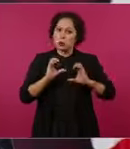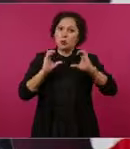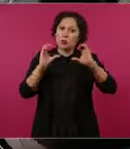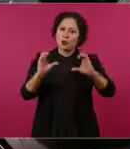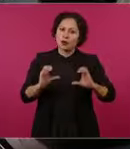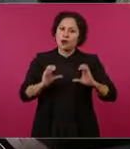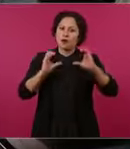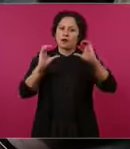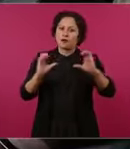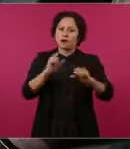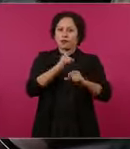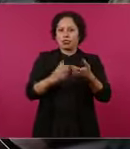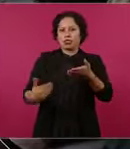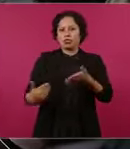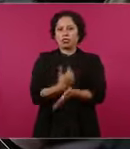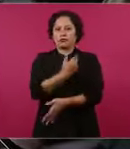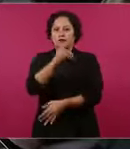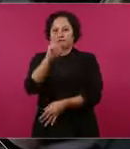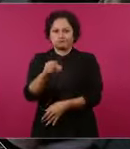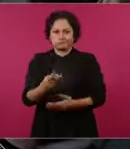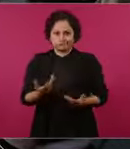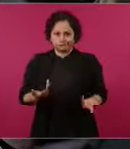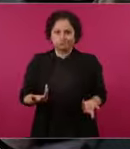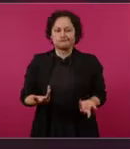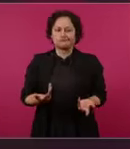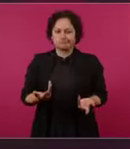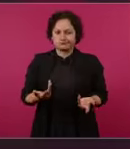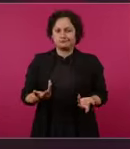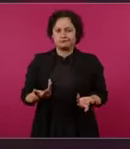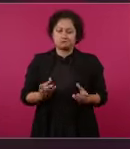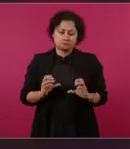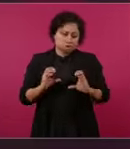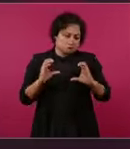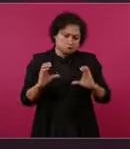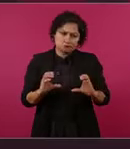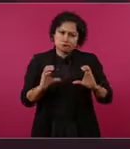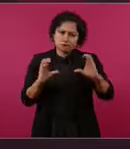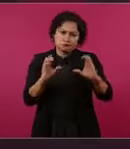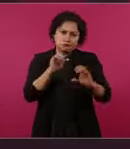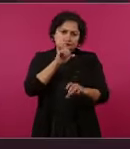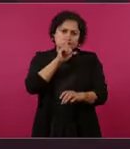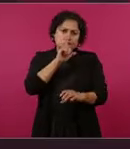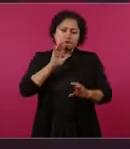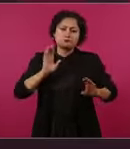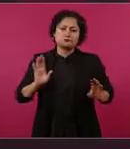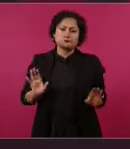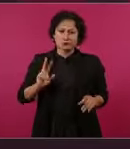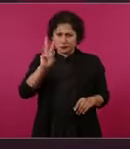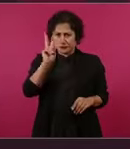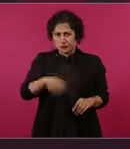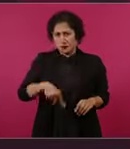y lo decimos en buen plan,